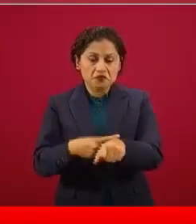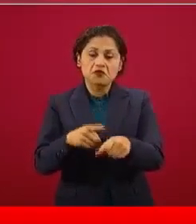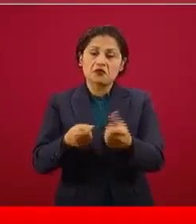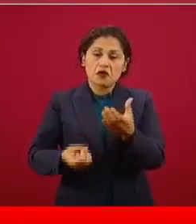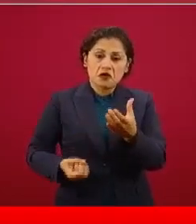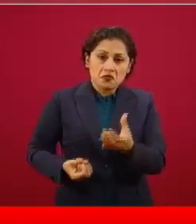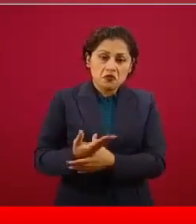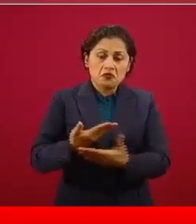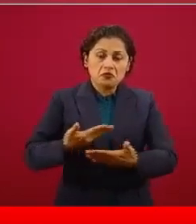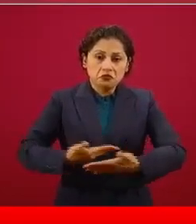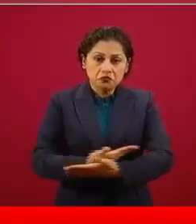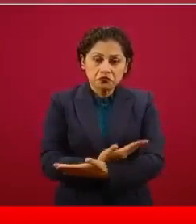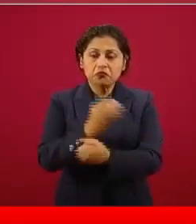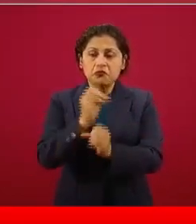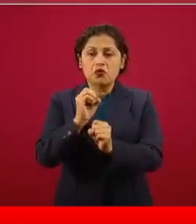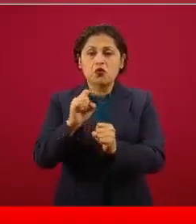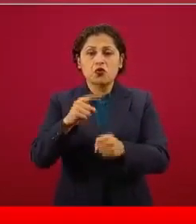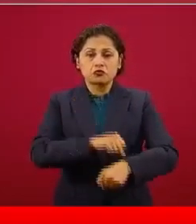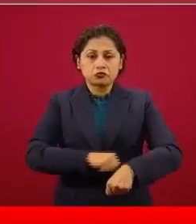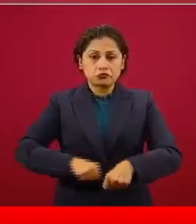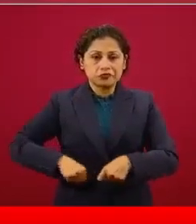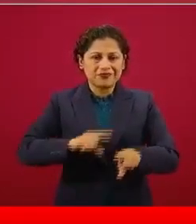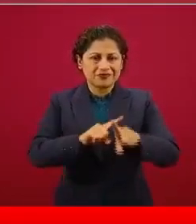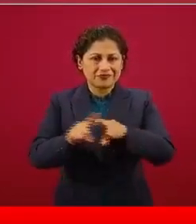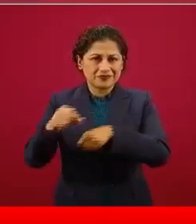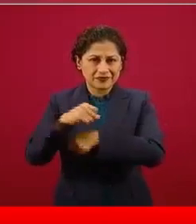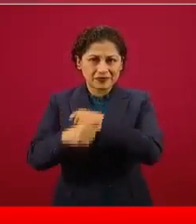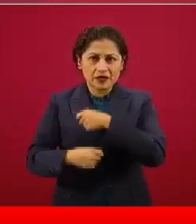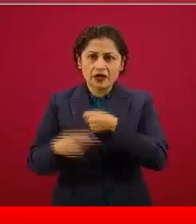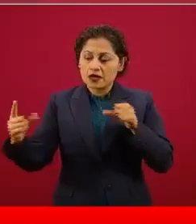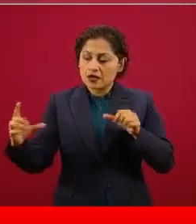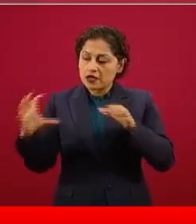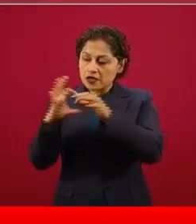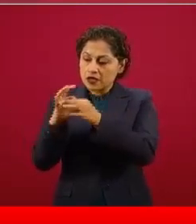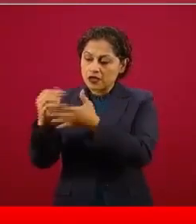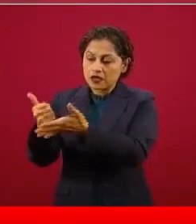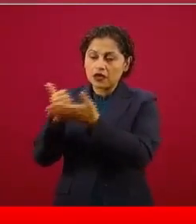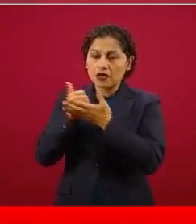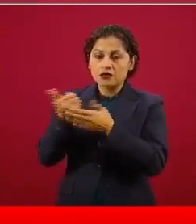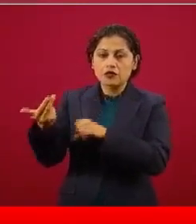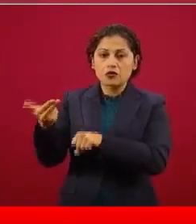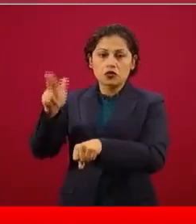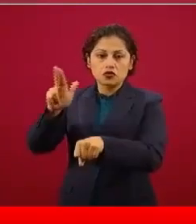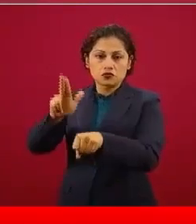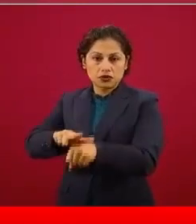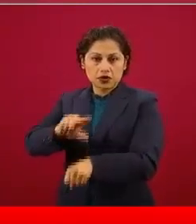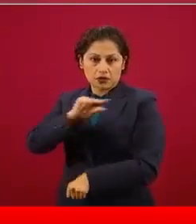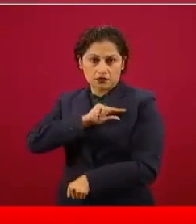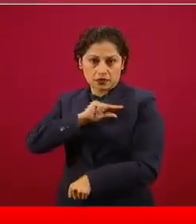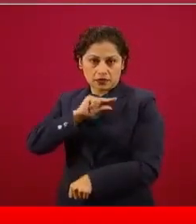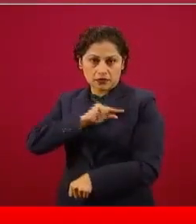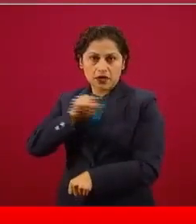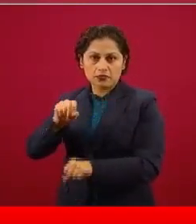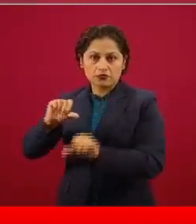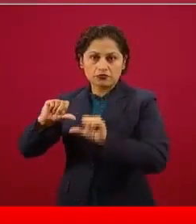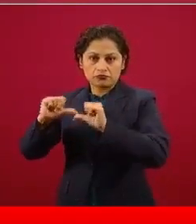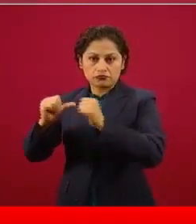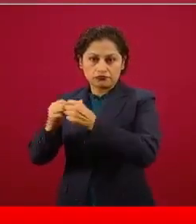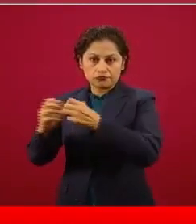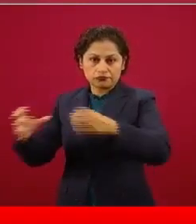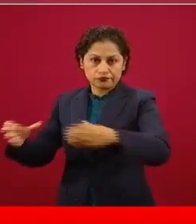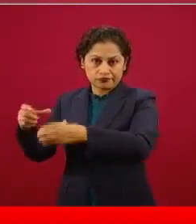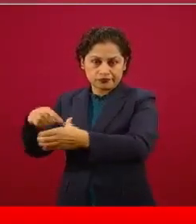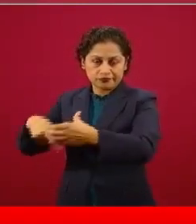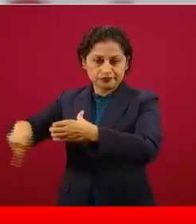país, en particular con la Asociación Nacional de Hospitales Privados, con el Consorcio Mexicano de Hospitales. En esto ha tenido